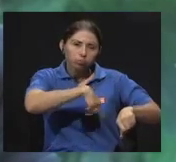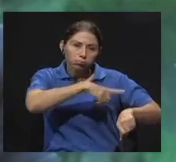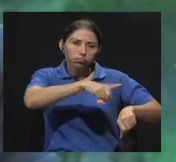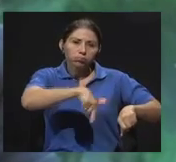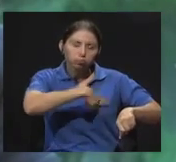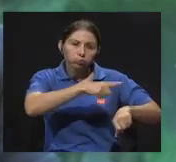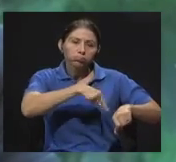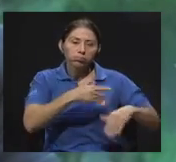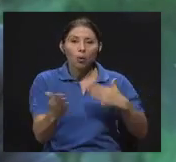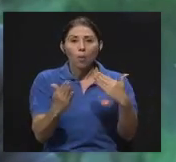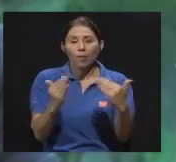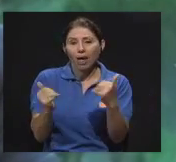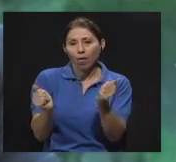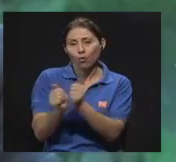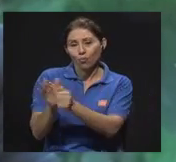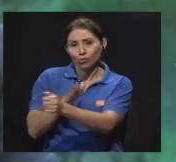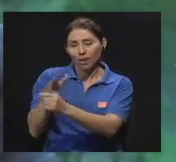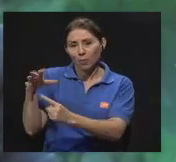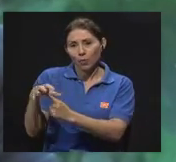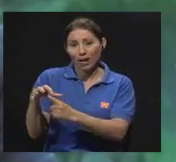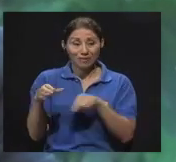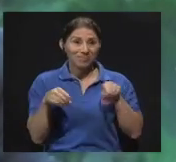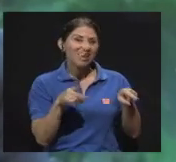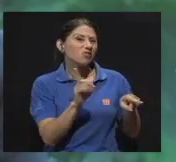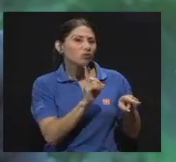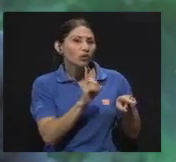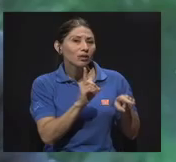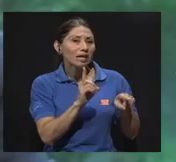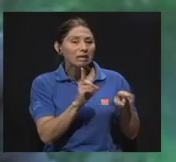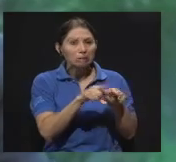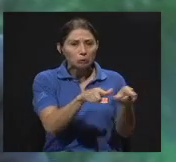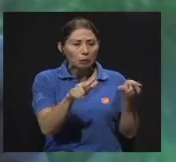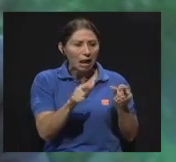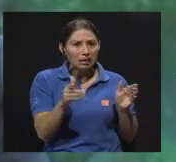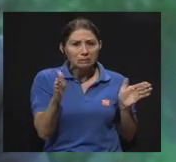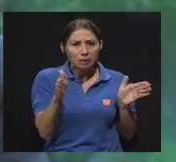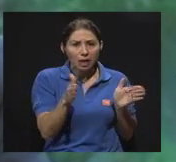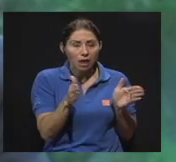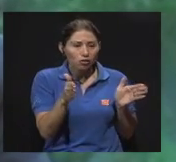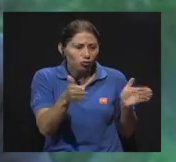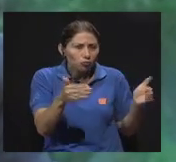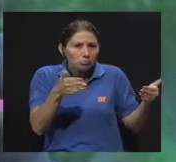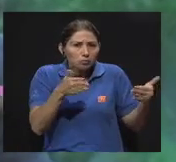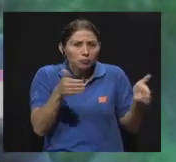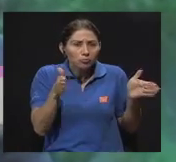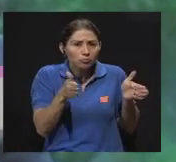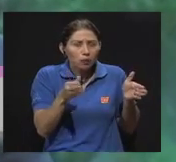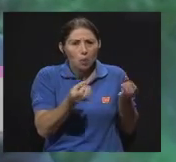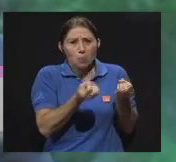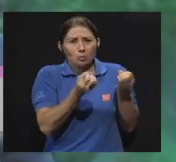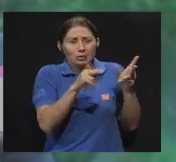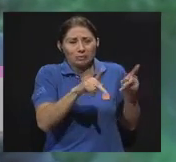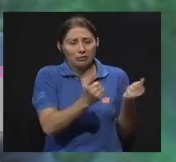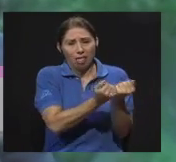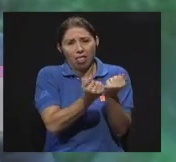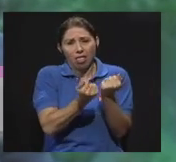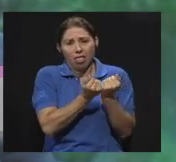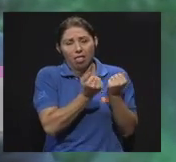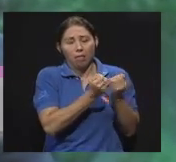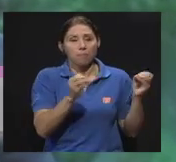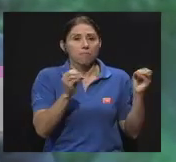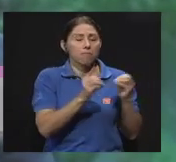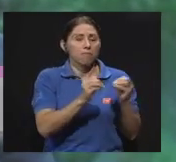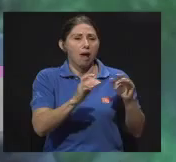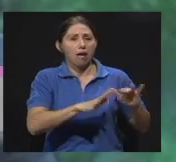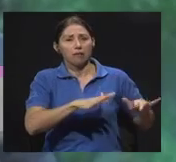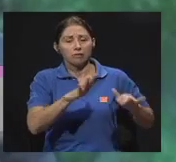Generalmente en recintos un poquito pequeños, donde hay una gran cantidad de músicos, las roquetas son grandes, están muy juntos y entonces están